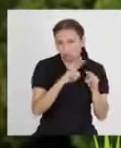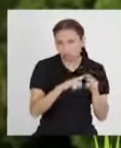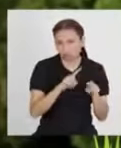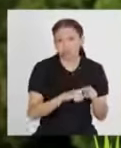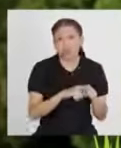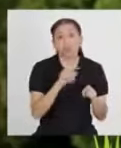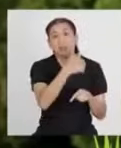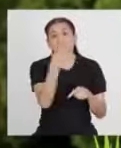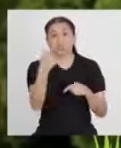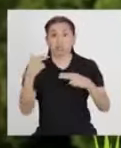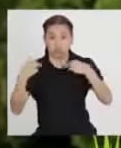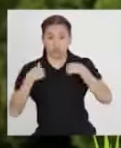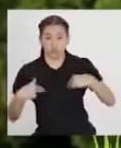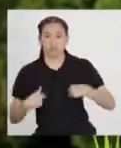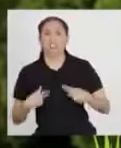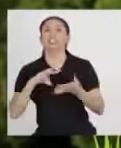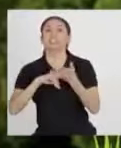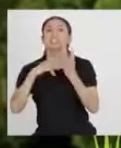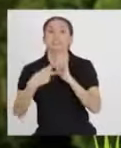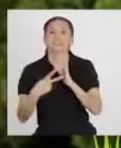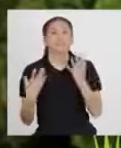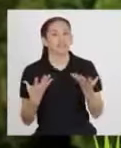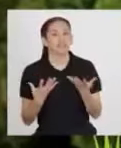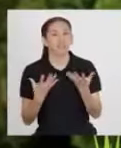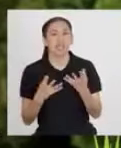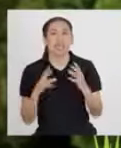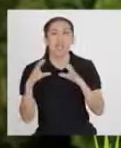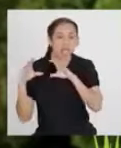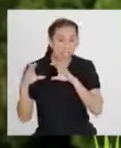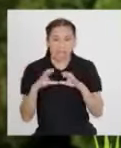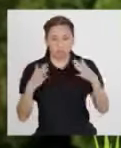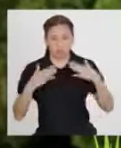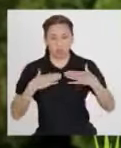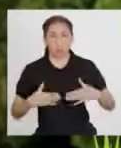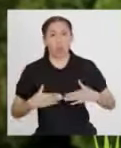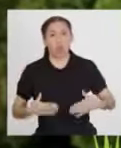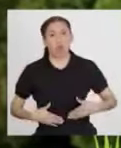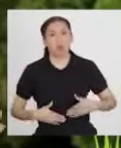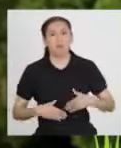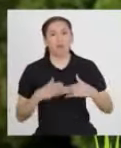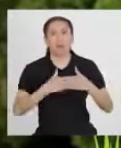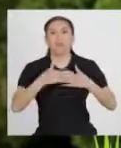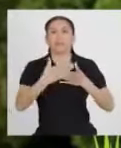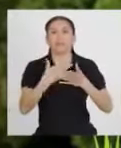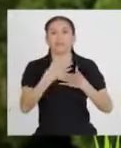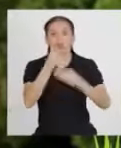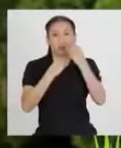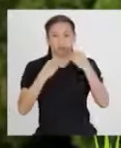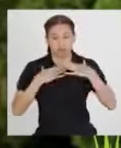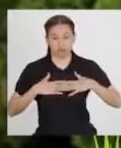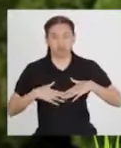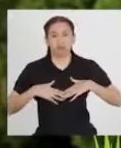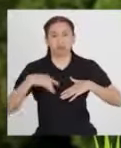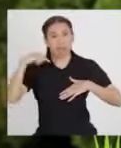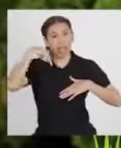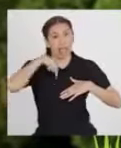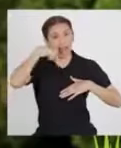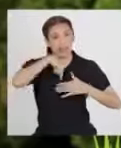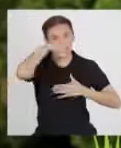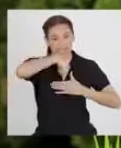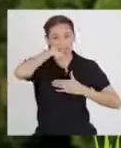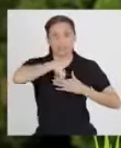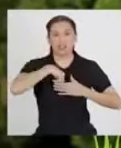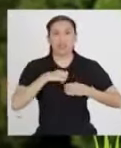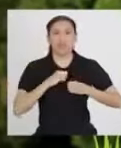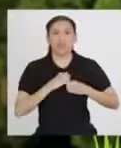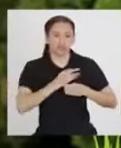encontré que la nutrición tiene que ver con lo que realiza el cuerpo después de alimentarse, para